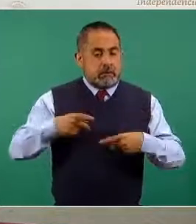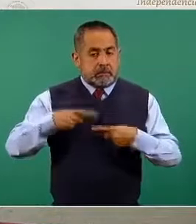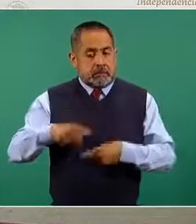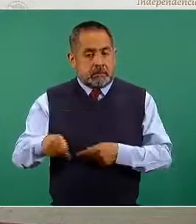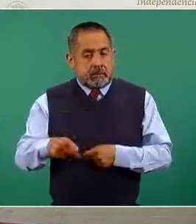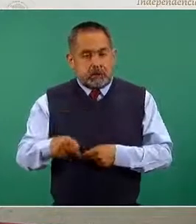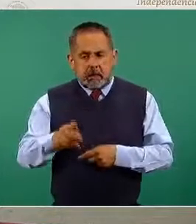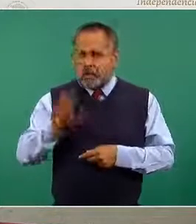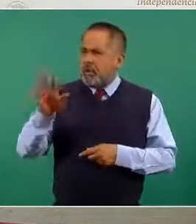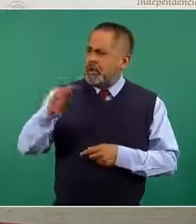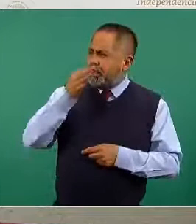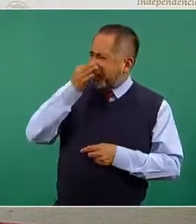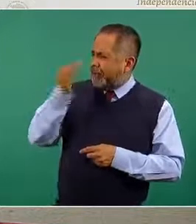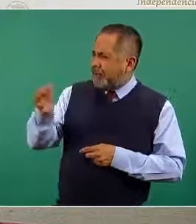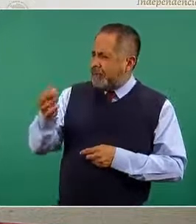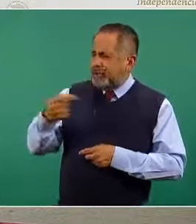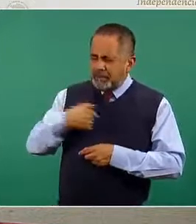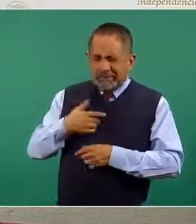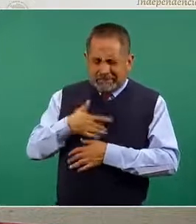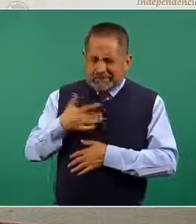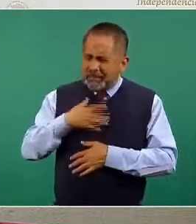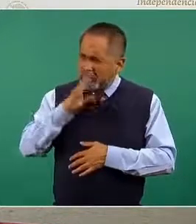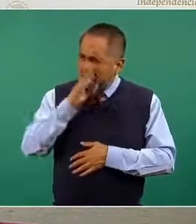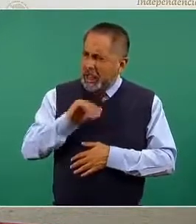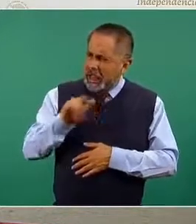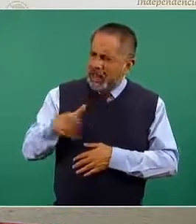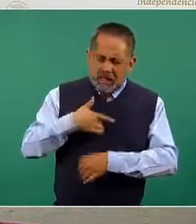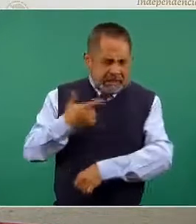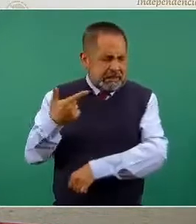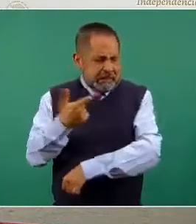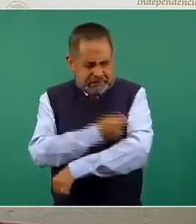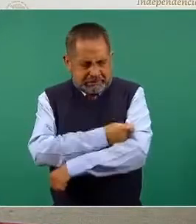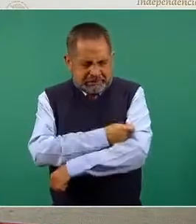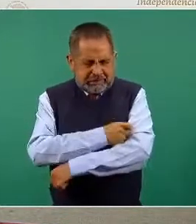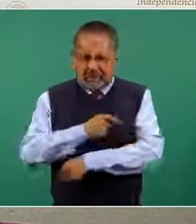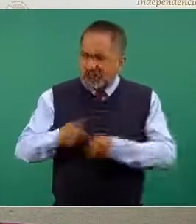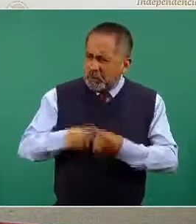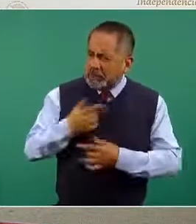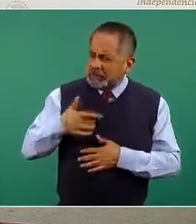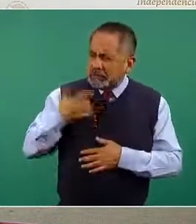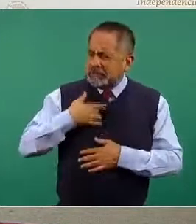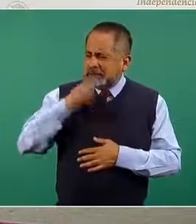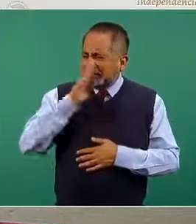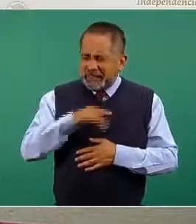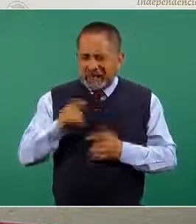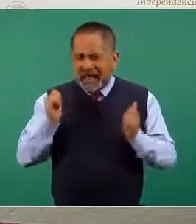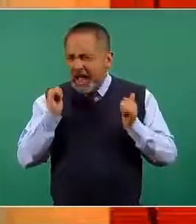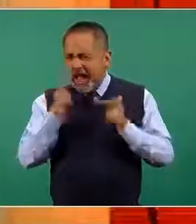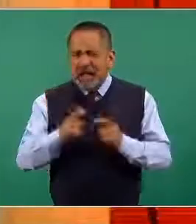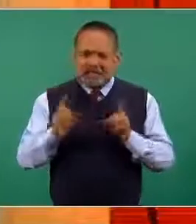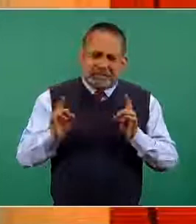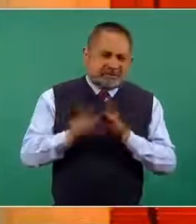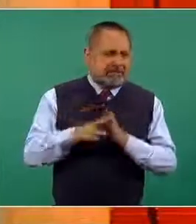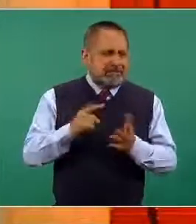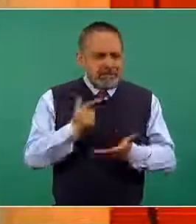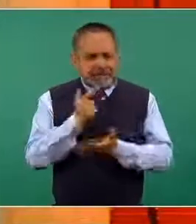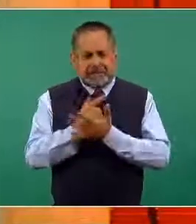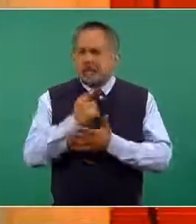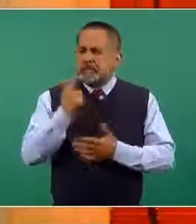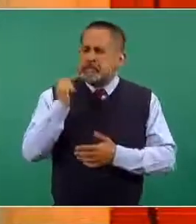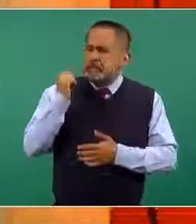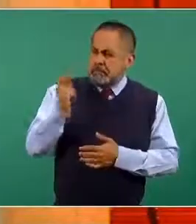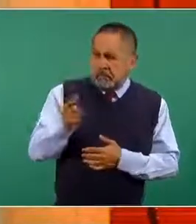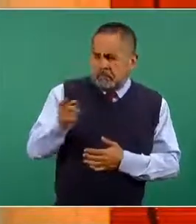han notificado o que se les ha detectado algún evento que puede ser secundario o que se